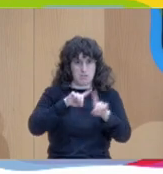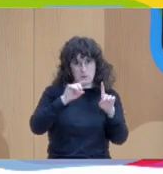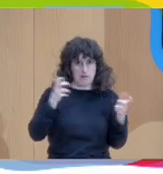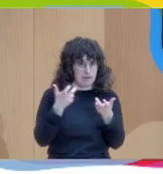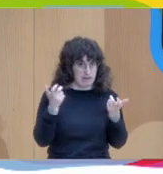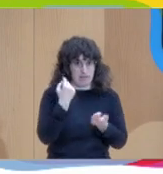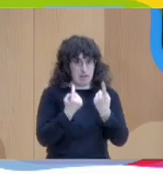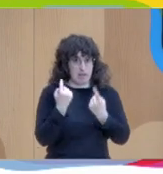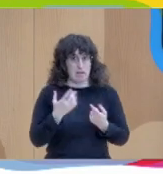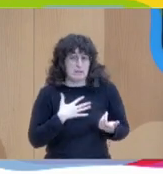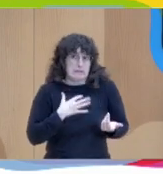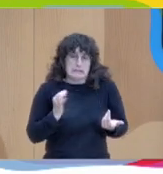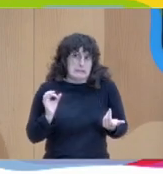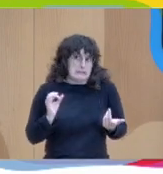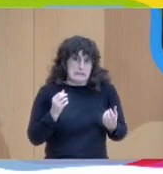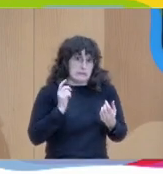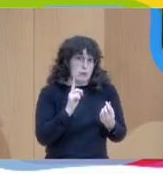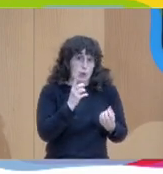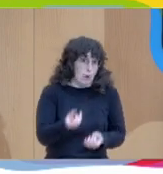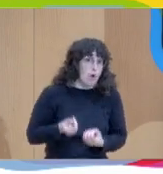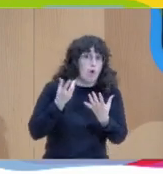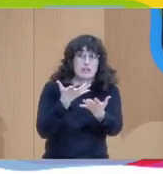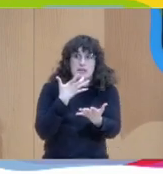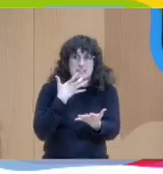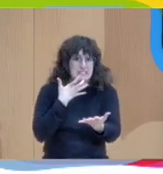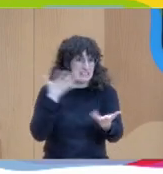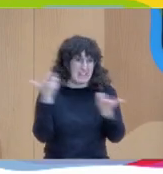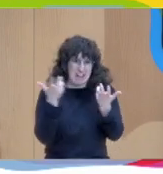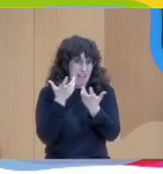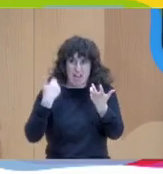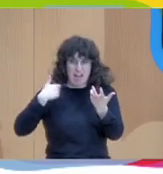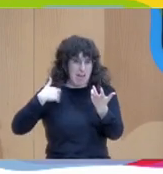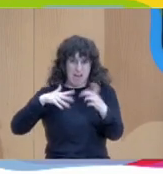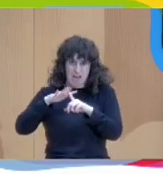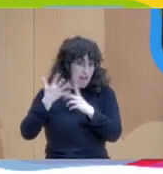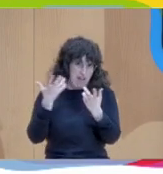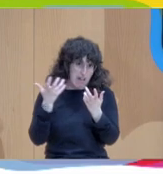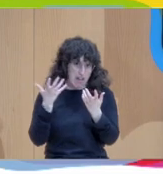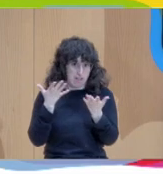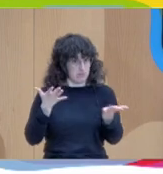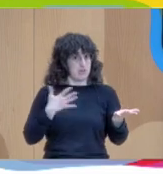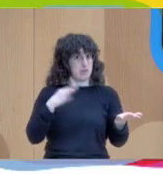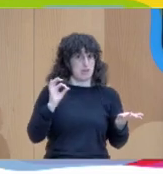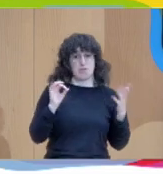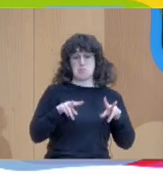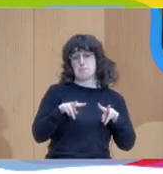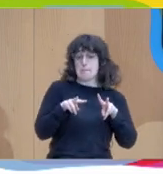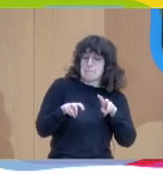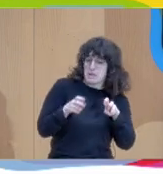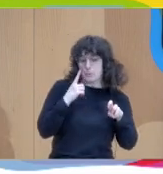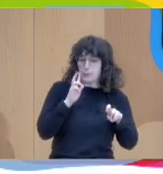momento en el que ya era algo grave no de forma preventiva cuando empezábamos a tomar contacto con ese problema ¿no?